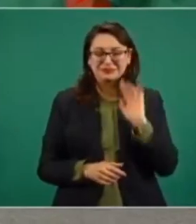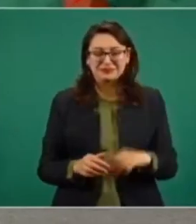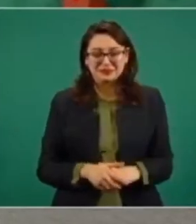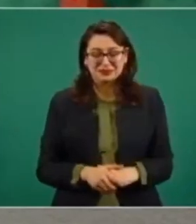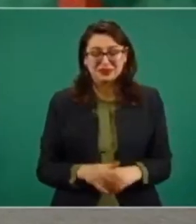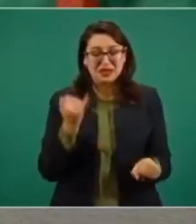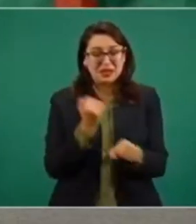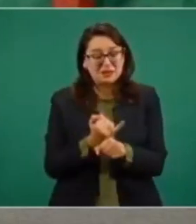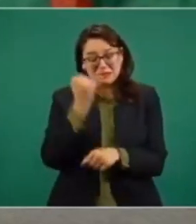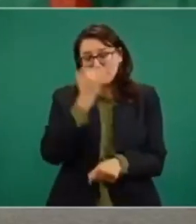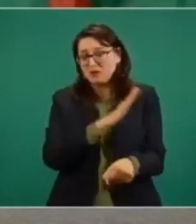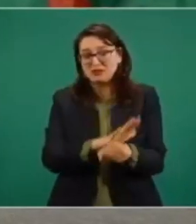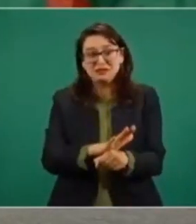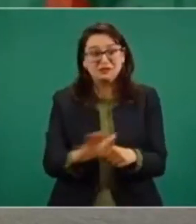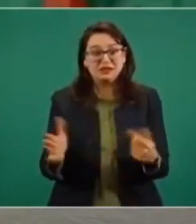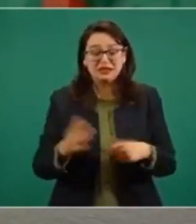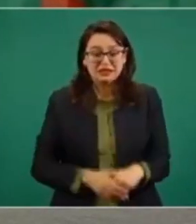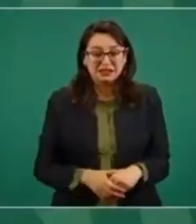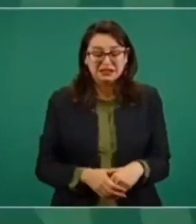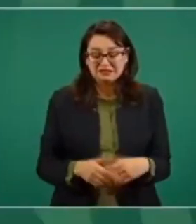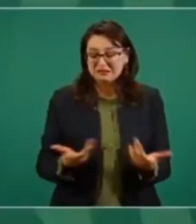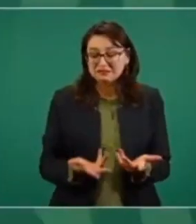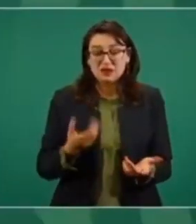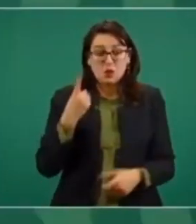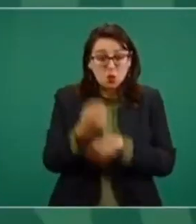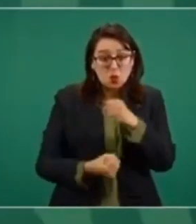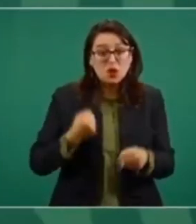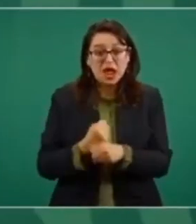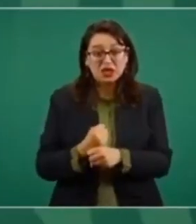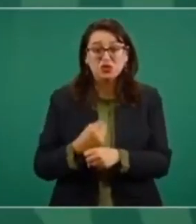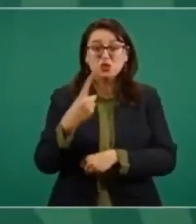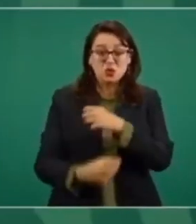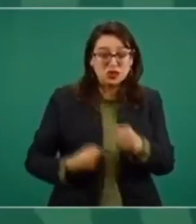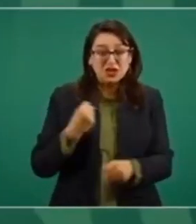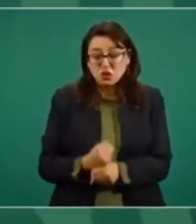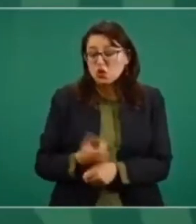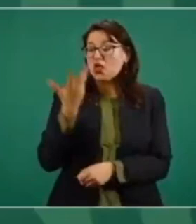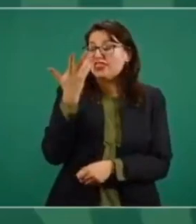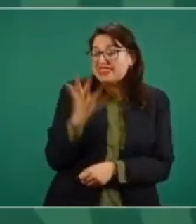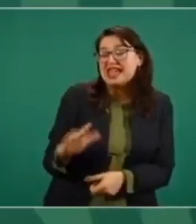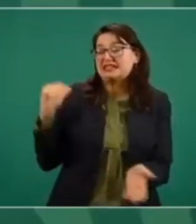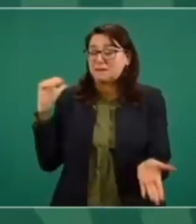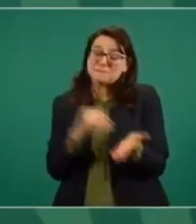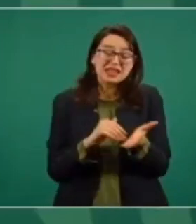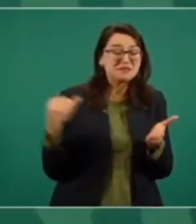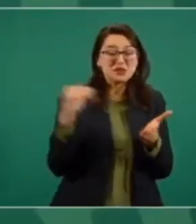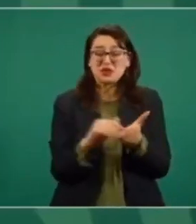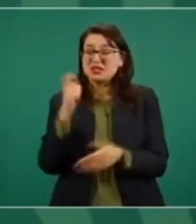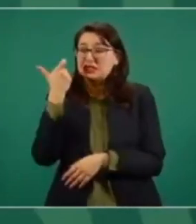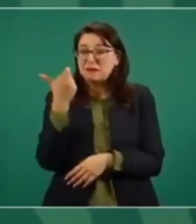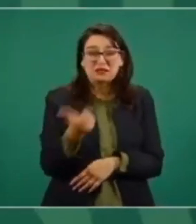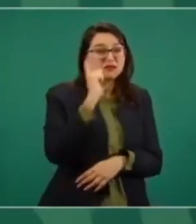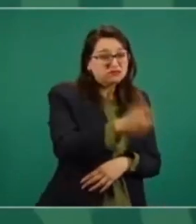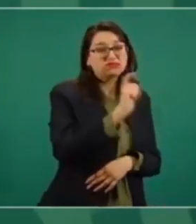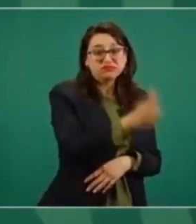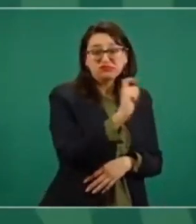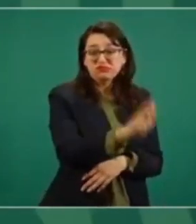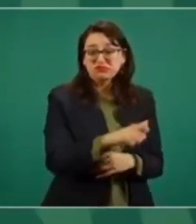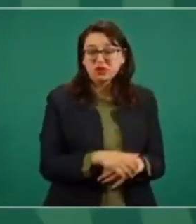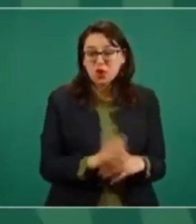10 mil millones de pesos al año por ocho reclusorios y se pagaba,